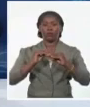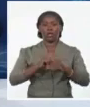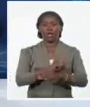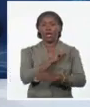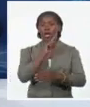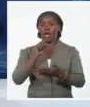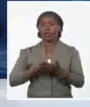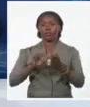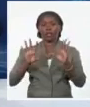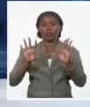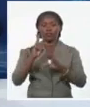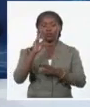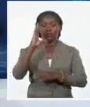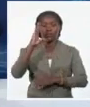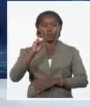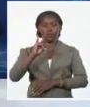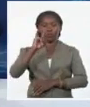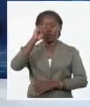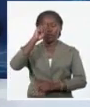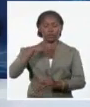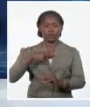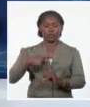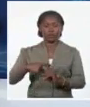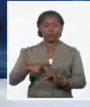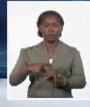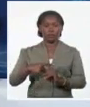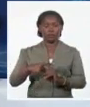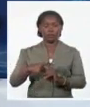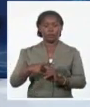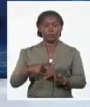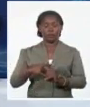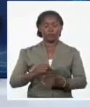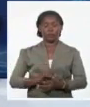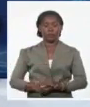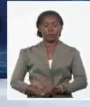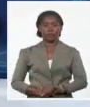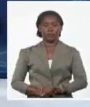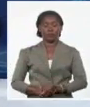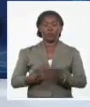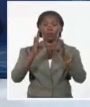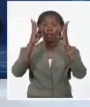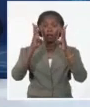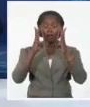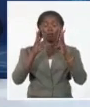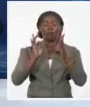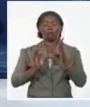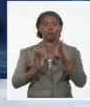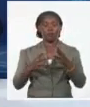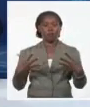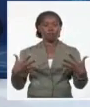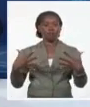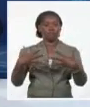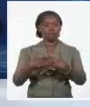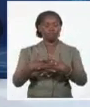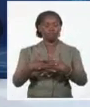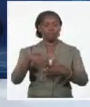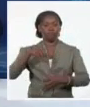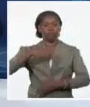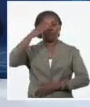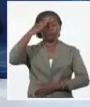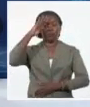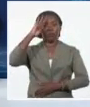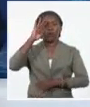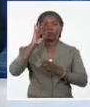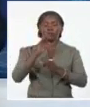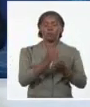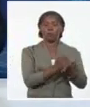12 de la noche del 9 de septiembre. Su Majestad, Isabel II, mantuvo una relación respetuosa con Cuba y contribuyó